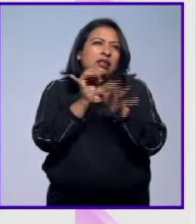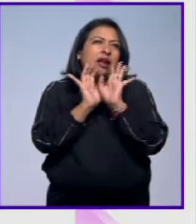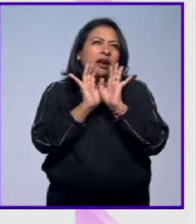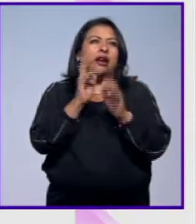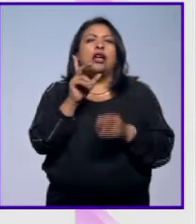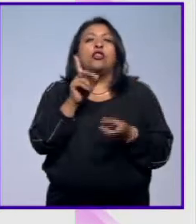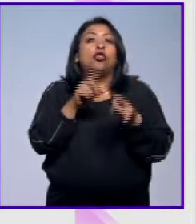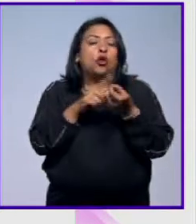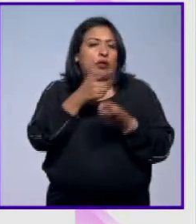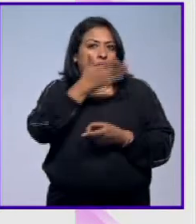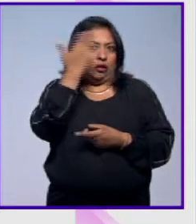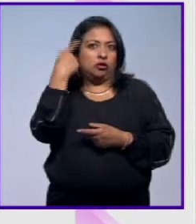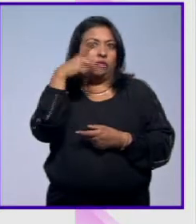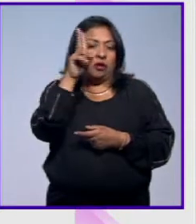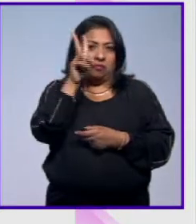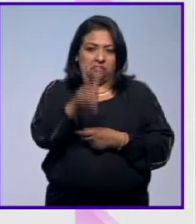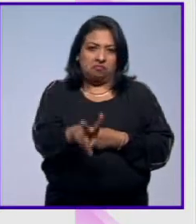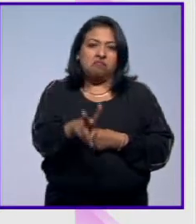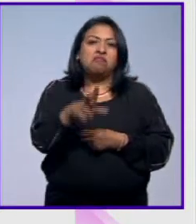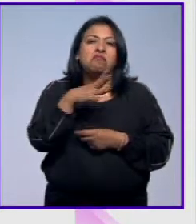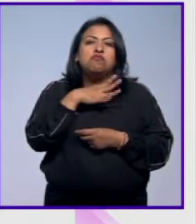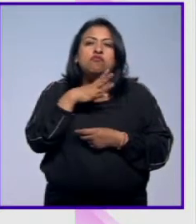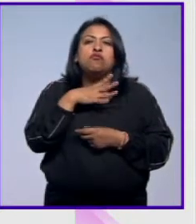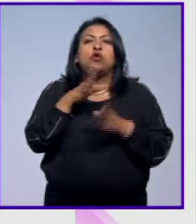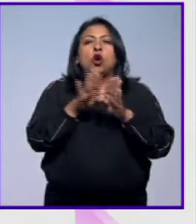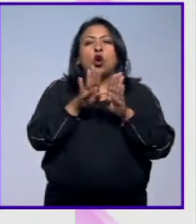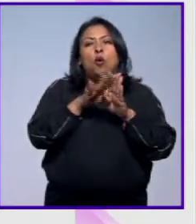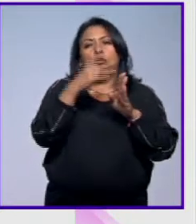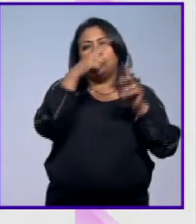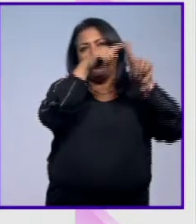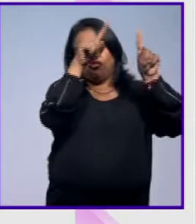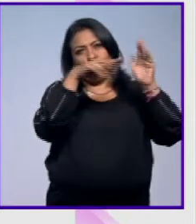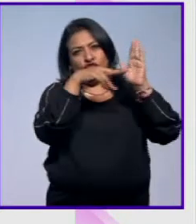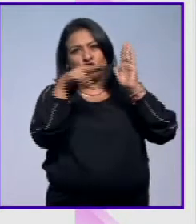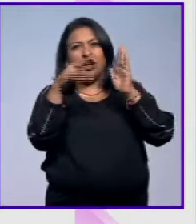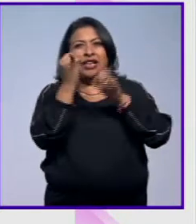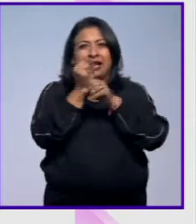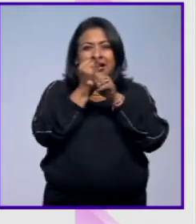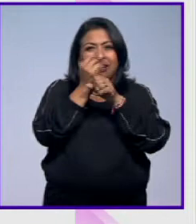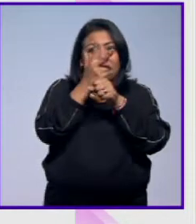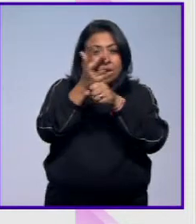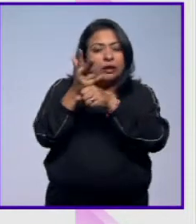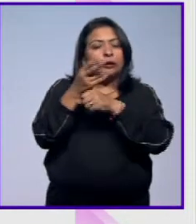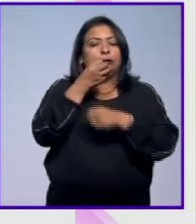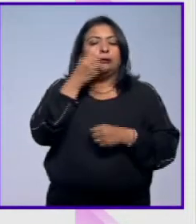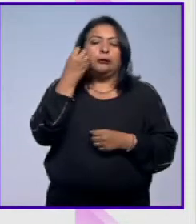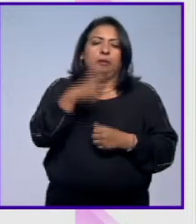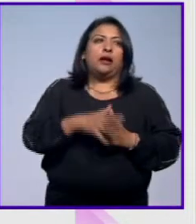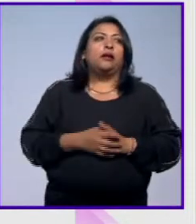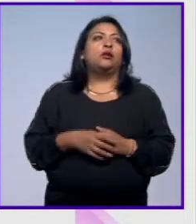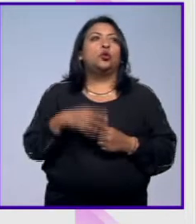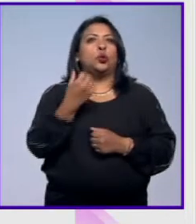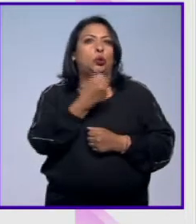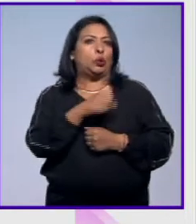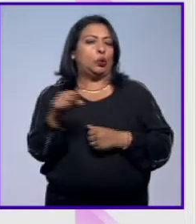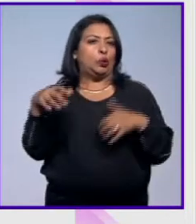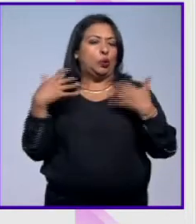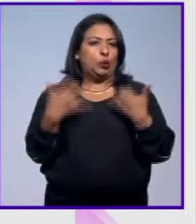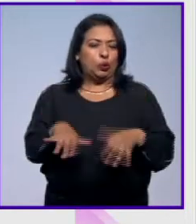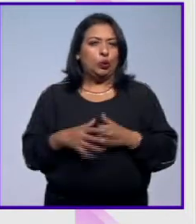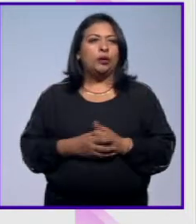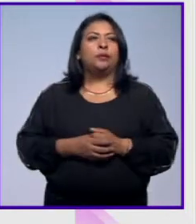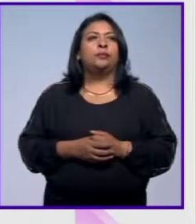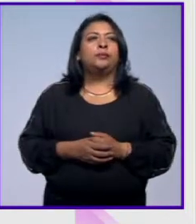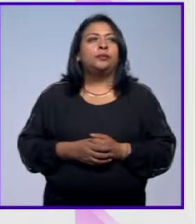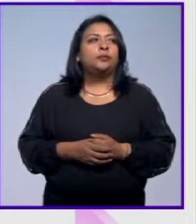hallarlo pero es un tanto la obra del artista como el documental son fascinantes es un artista extraordinario y que